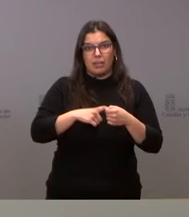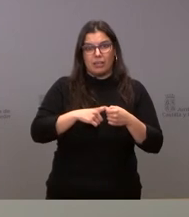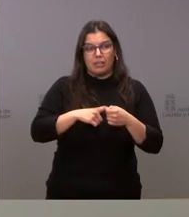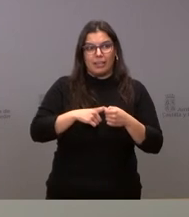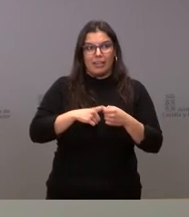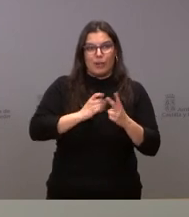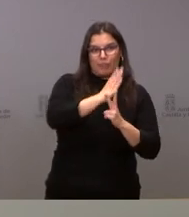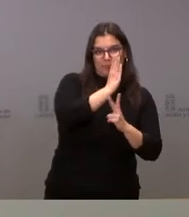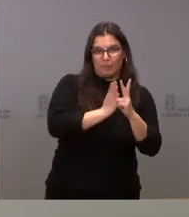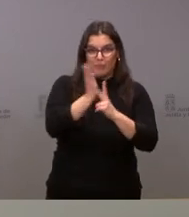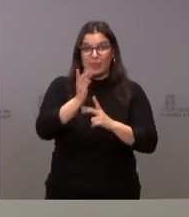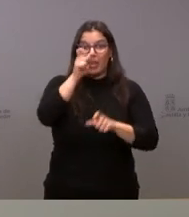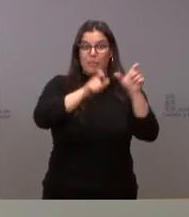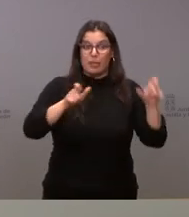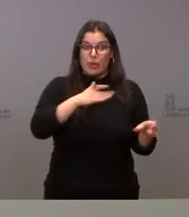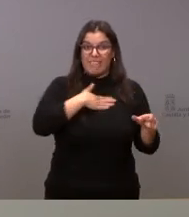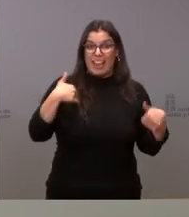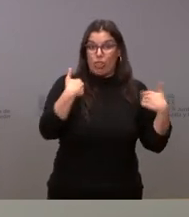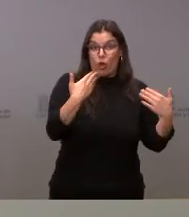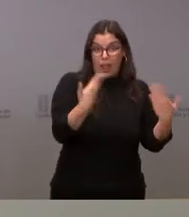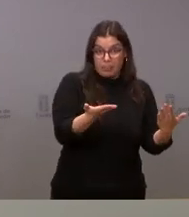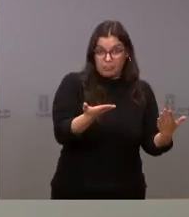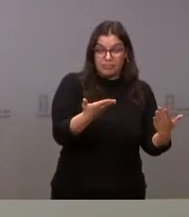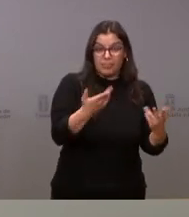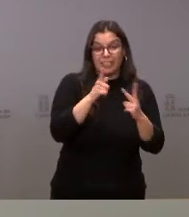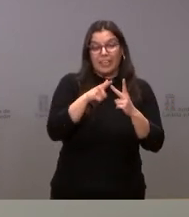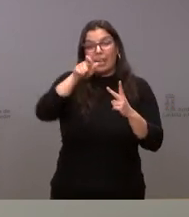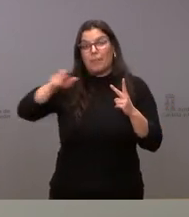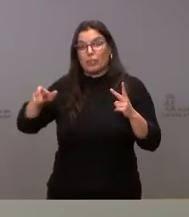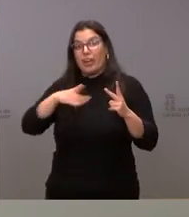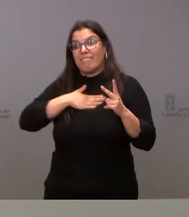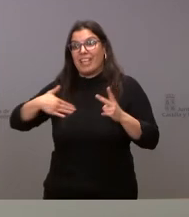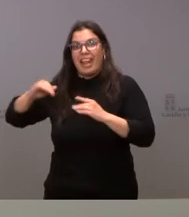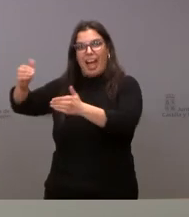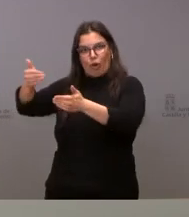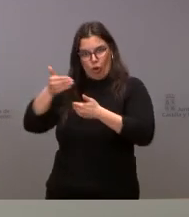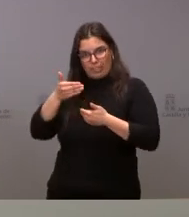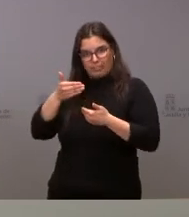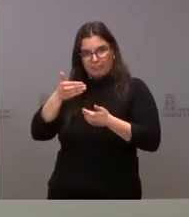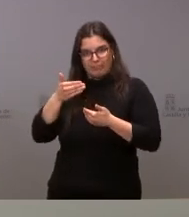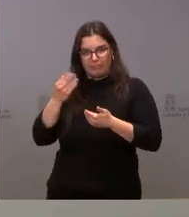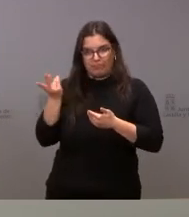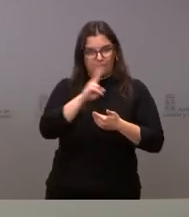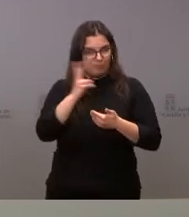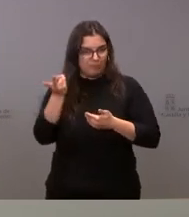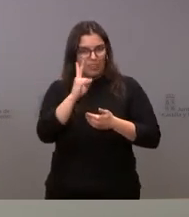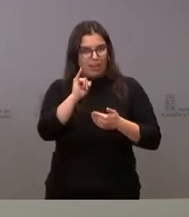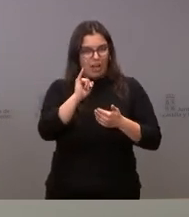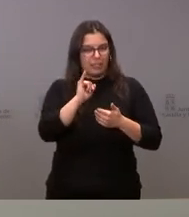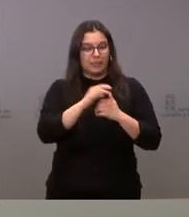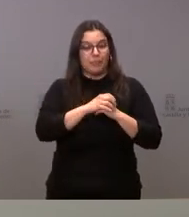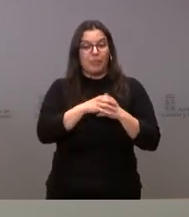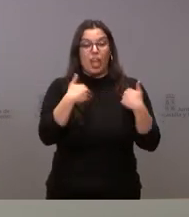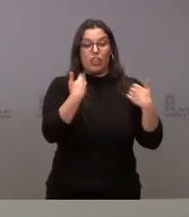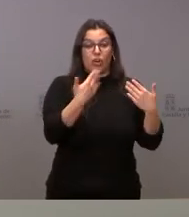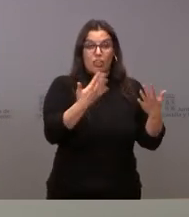aspecto de personas que quieren hacer donaciones y de personas que quieren hacer acogimientos las donaciones en este